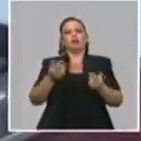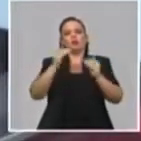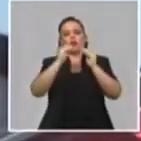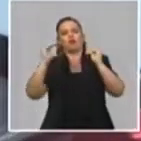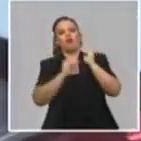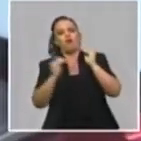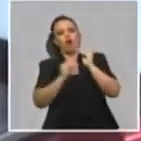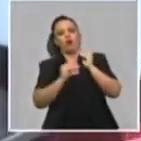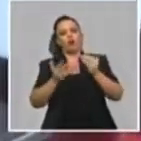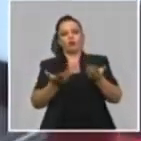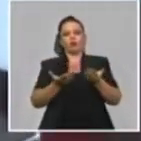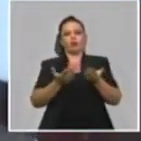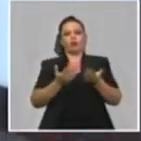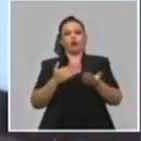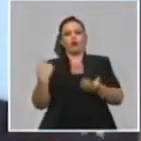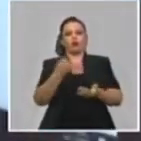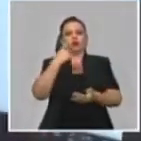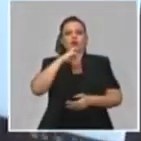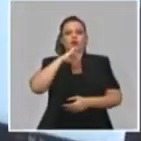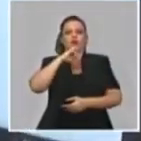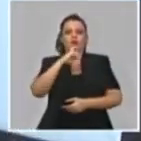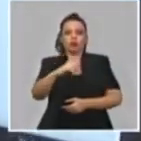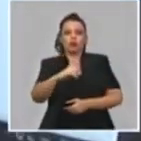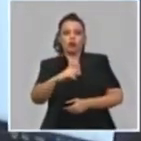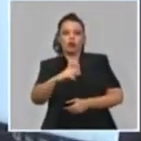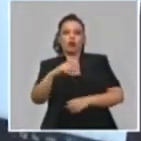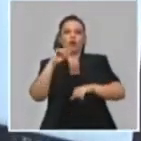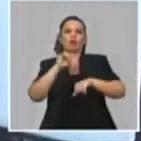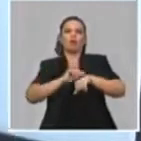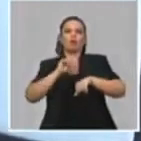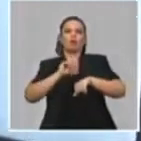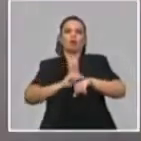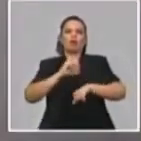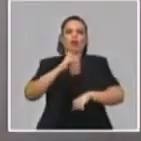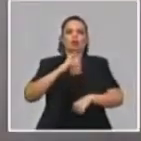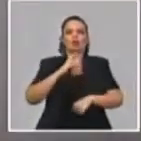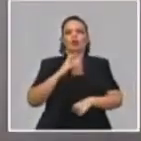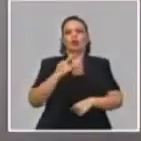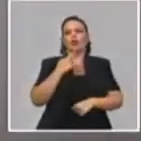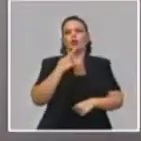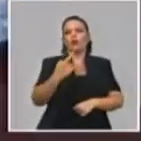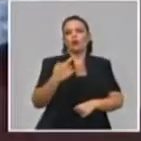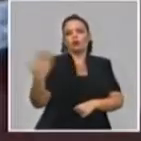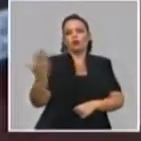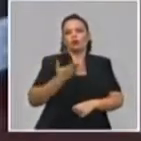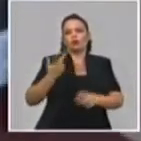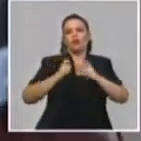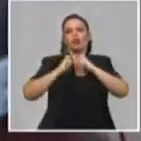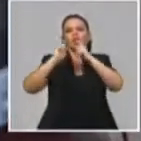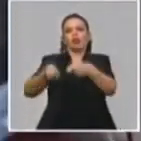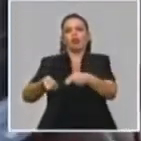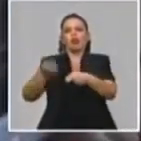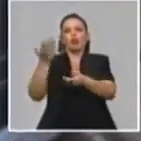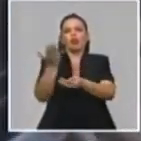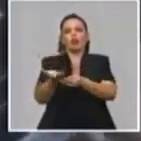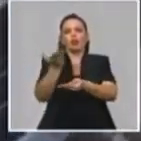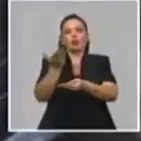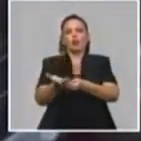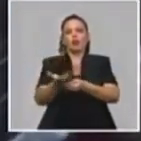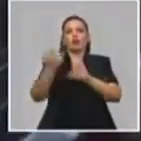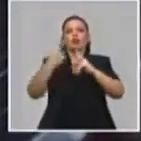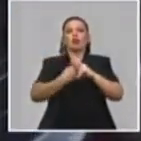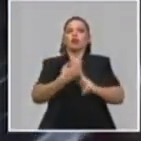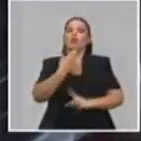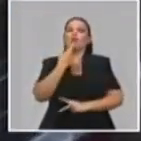dificultades se concentraron en los niveles de respuesta, en la entrega de las órdenes y las respuestas a las disímiles